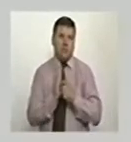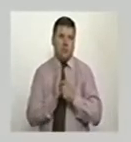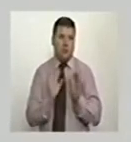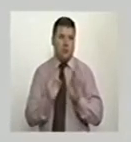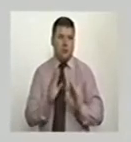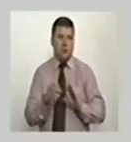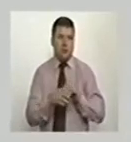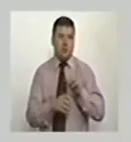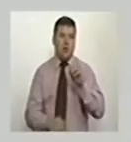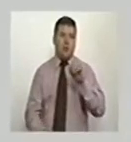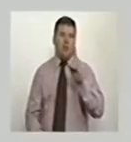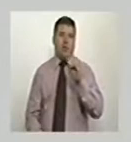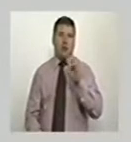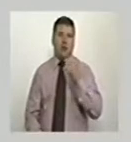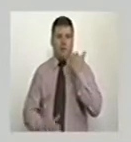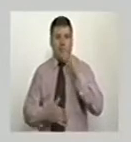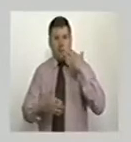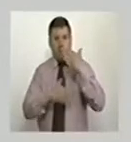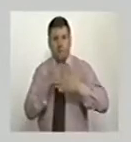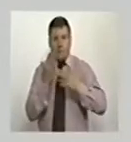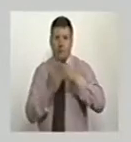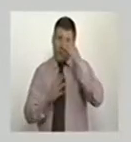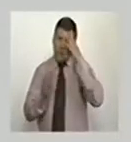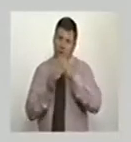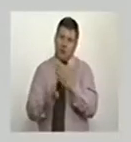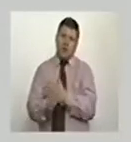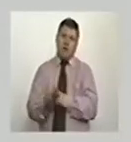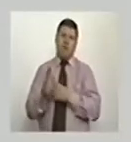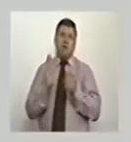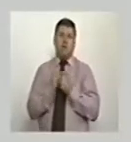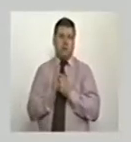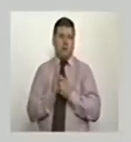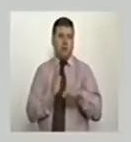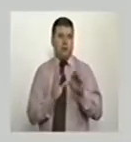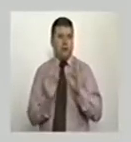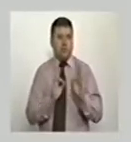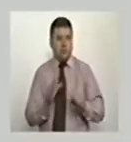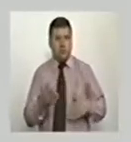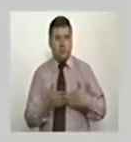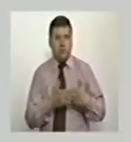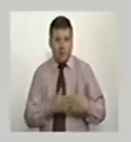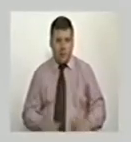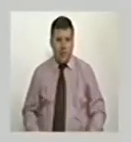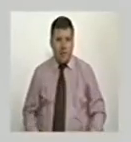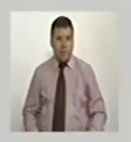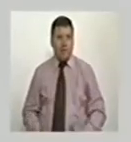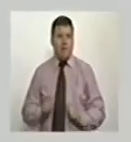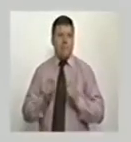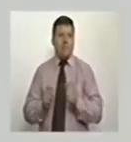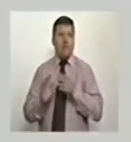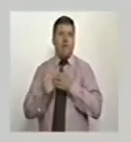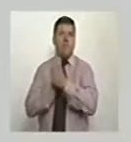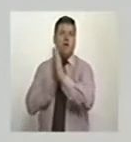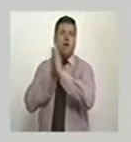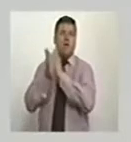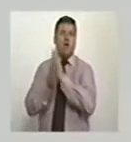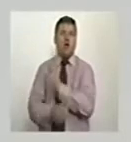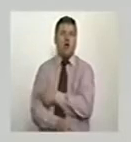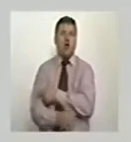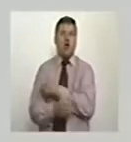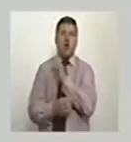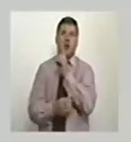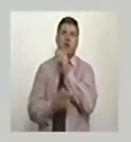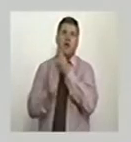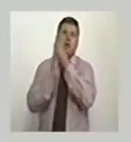órganos de la OCDE. Terminación de acuerdos anteriores en las organizaciones. Entrega de informes a los comités de la